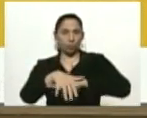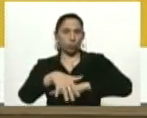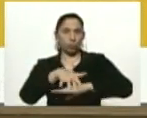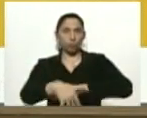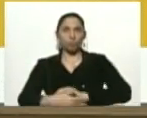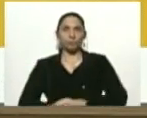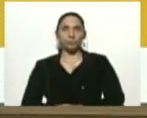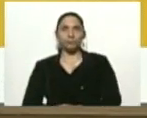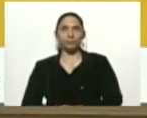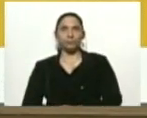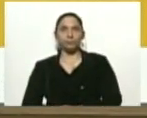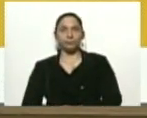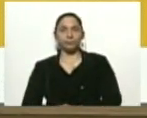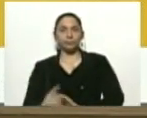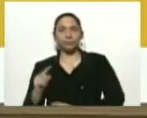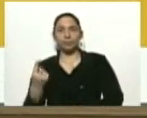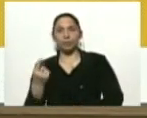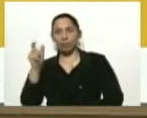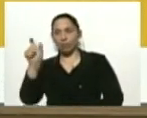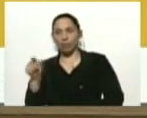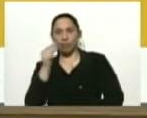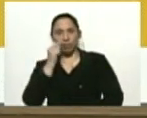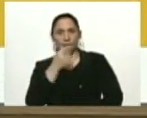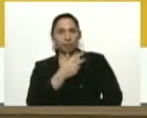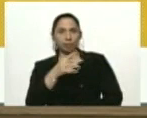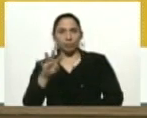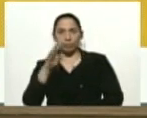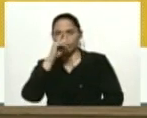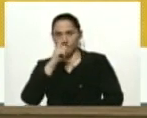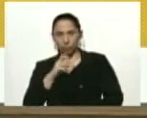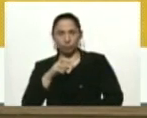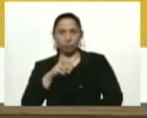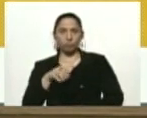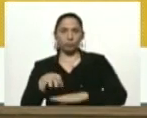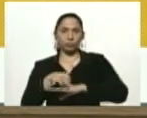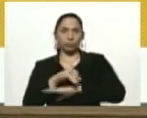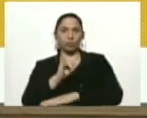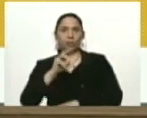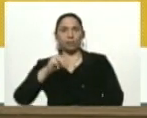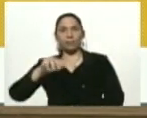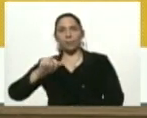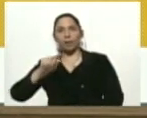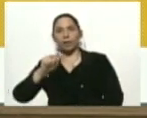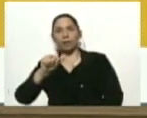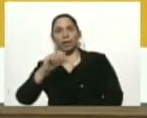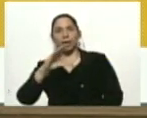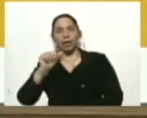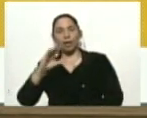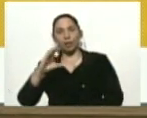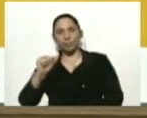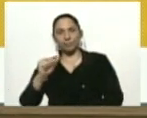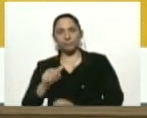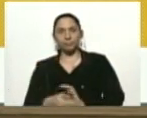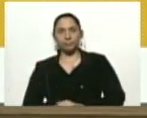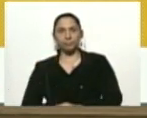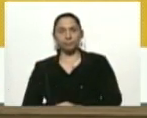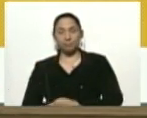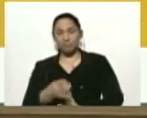Tamacuro. El primero de ellos es un hombre de 34 años, del municipio Himataca. Es un vigilante.